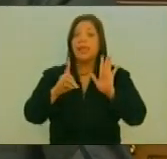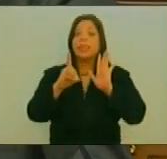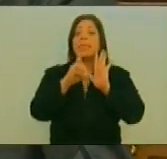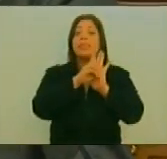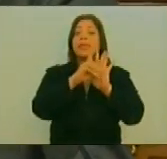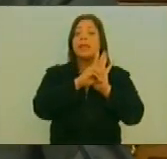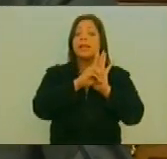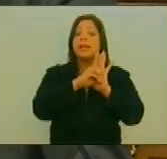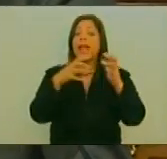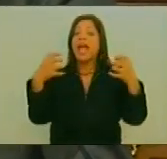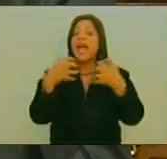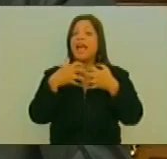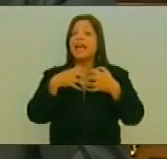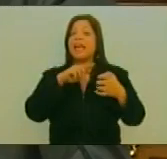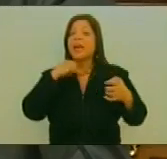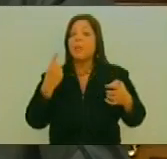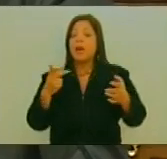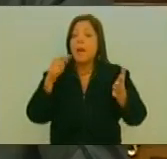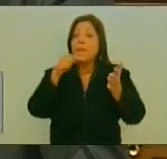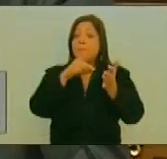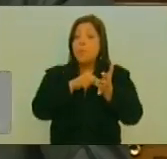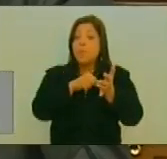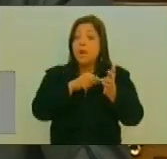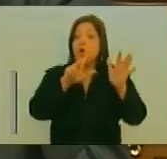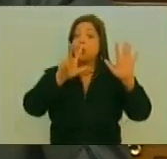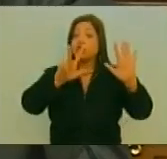De guerra Muerte De 1813